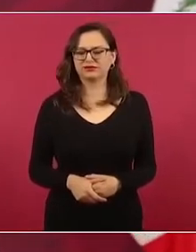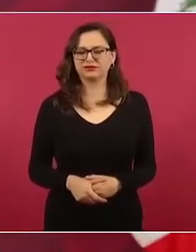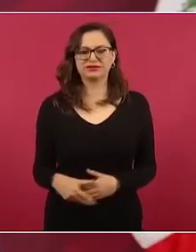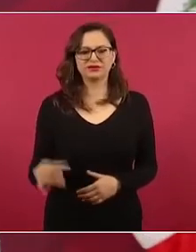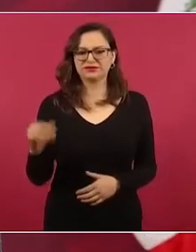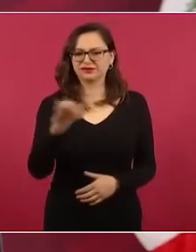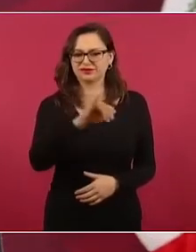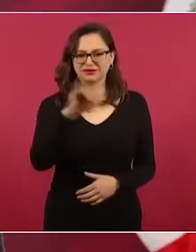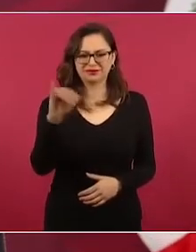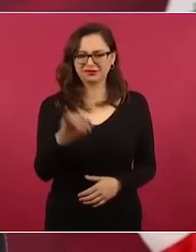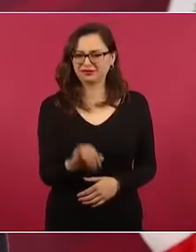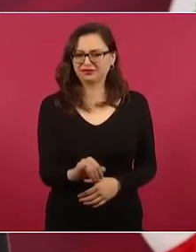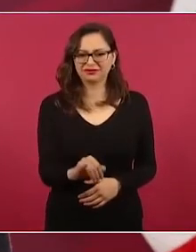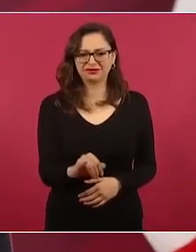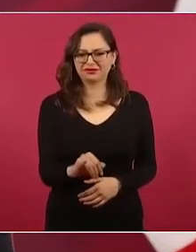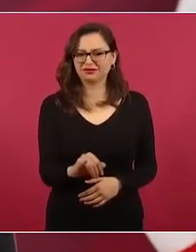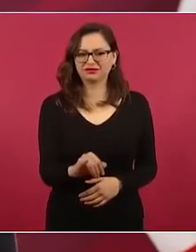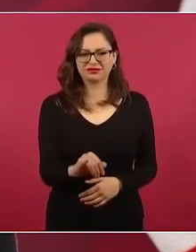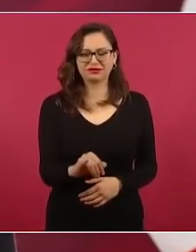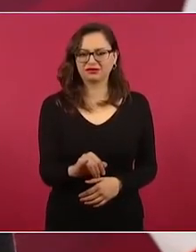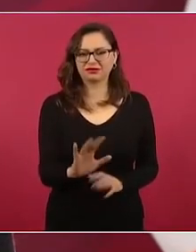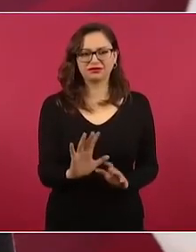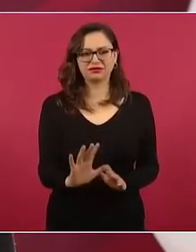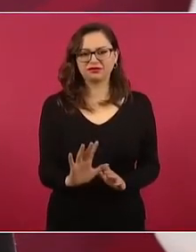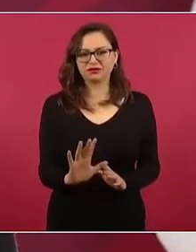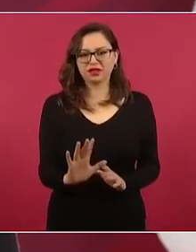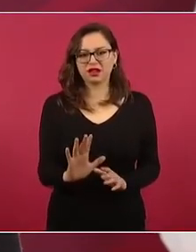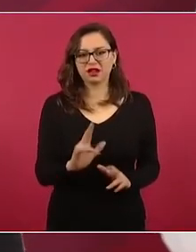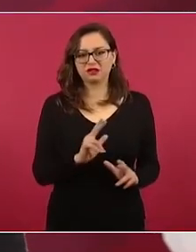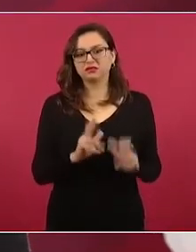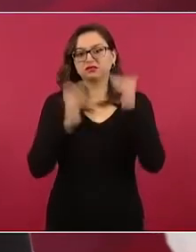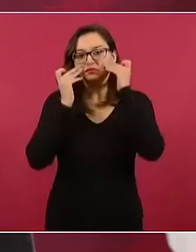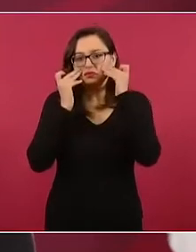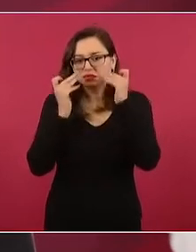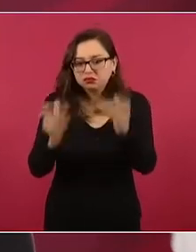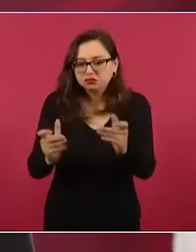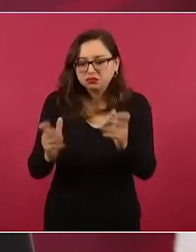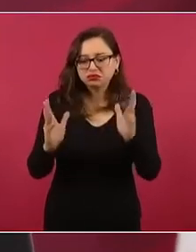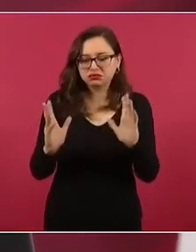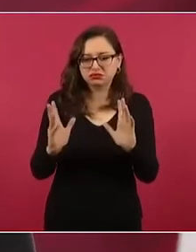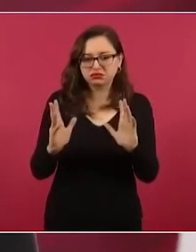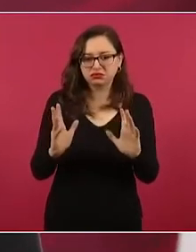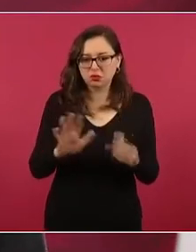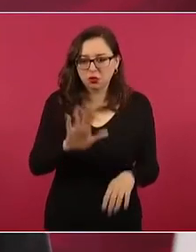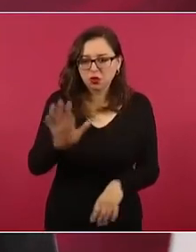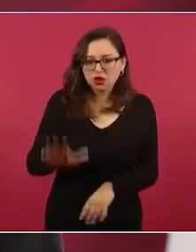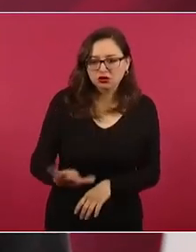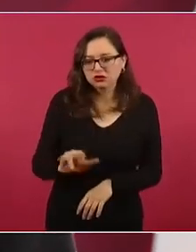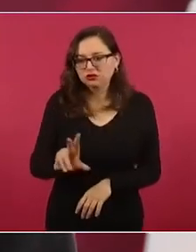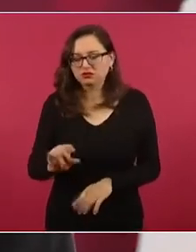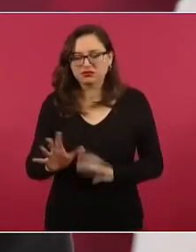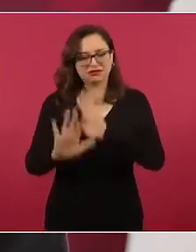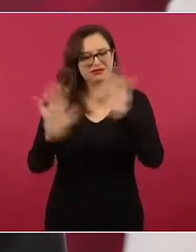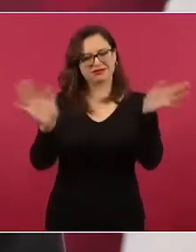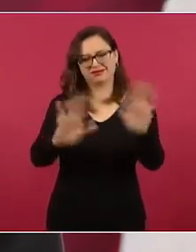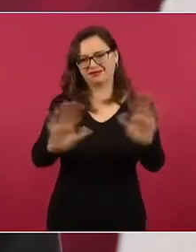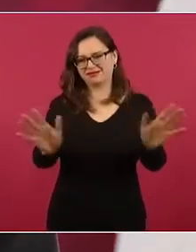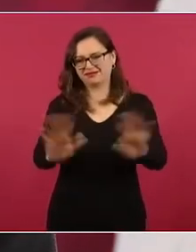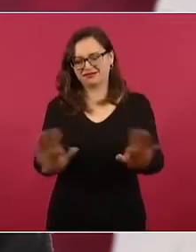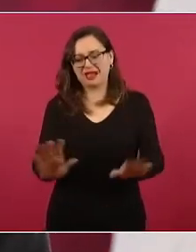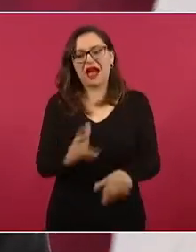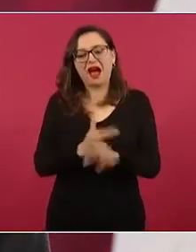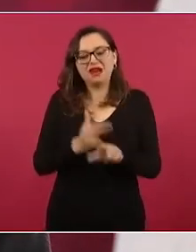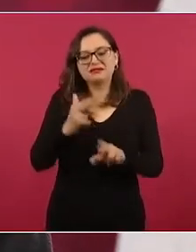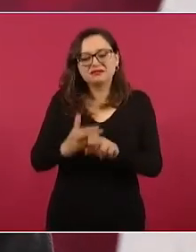que se tengan las evidencias. Entonces, se va a seguir hablando con ellos,